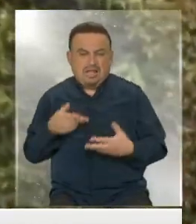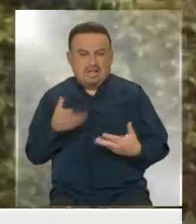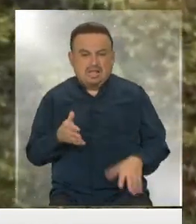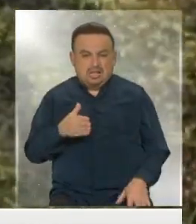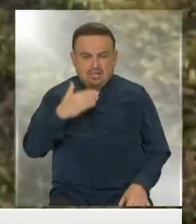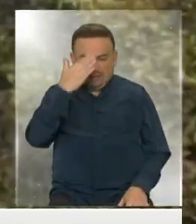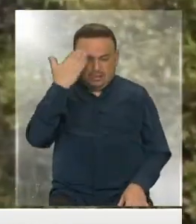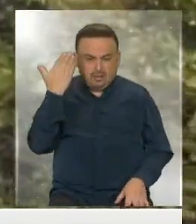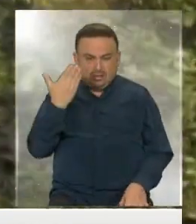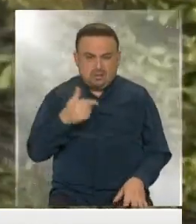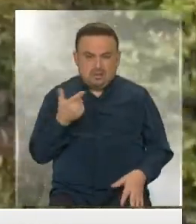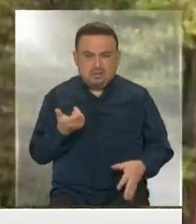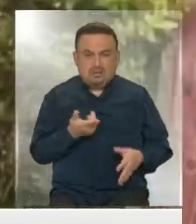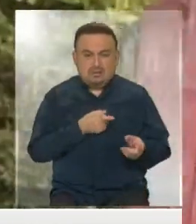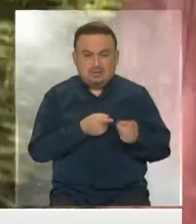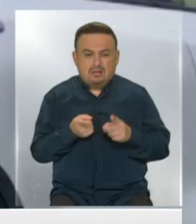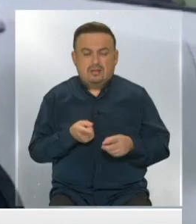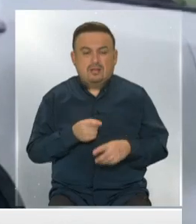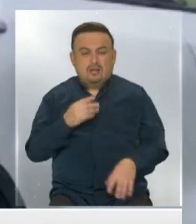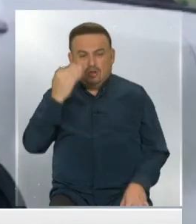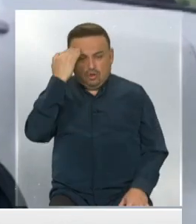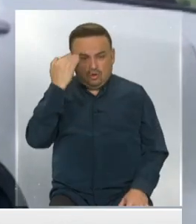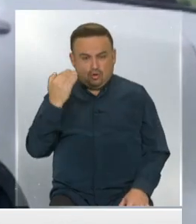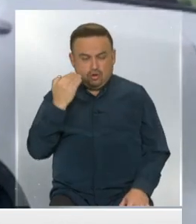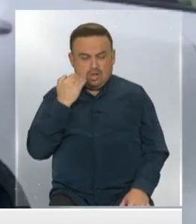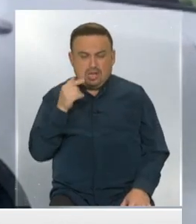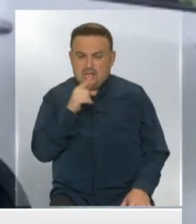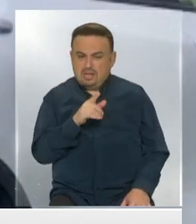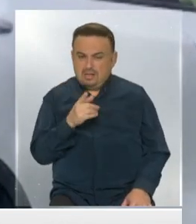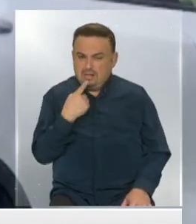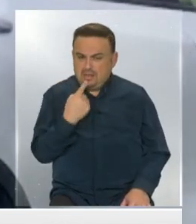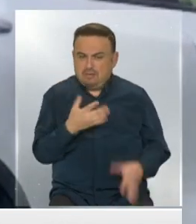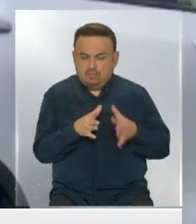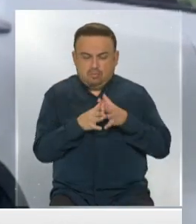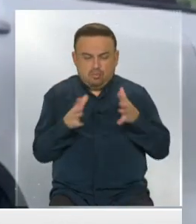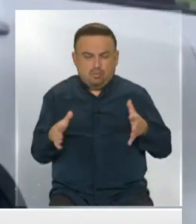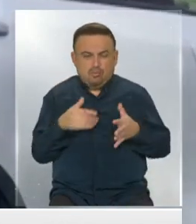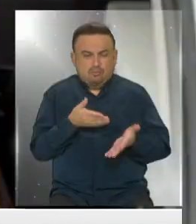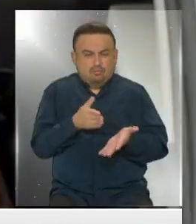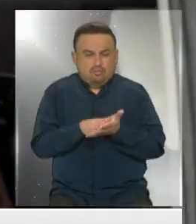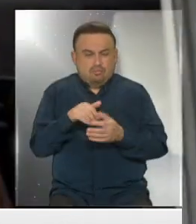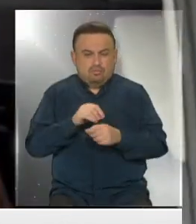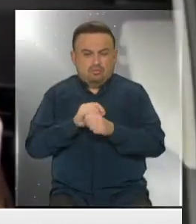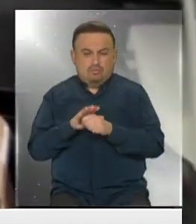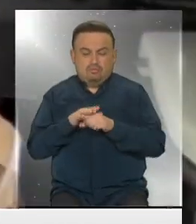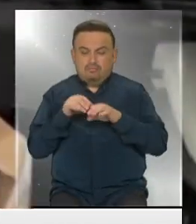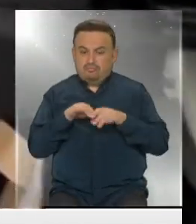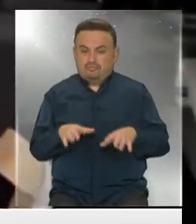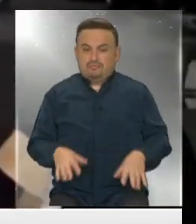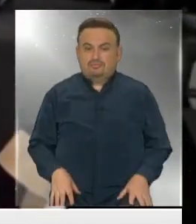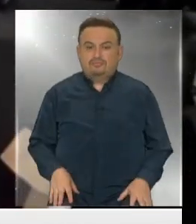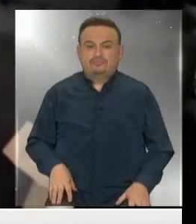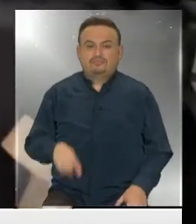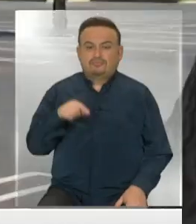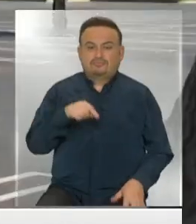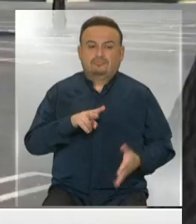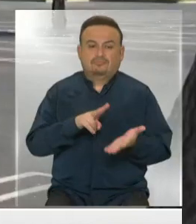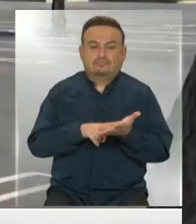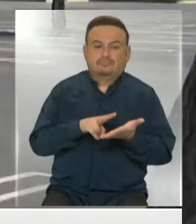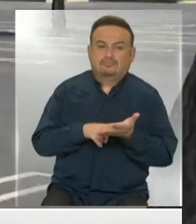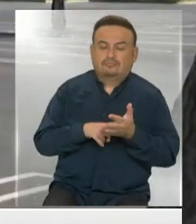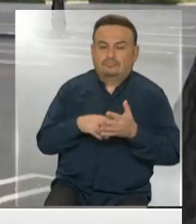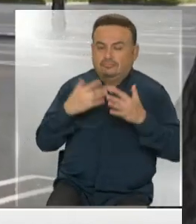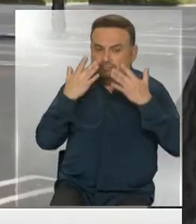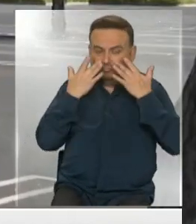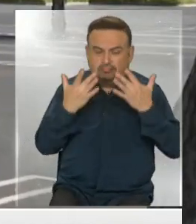involucrado Estados Unidos desde la guerra de Corea. Para tener una dimensión respecto a esta cifra que realmente es